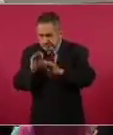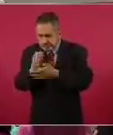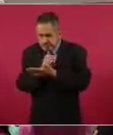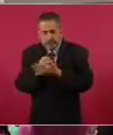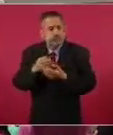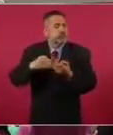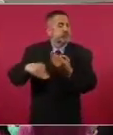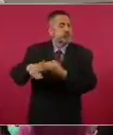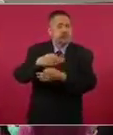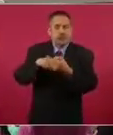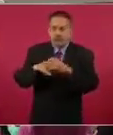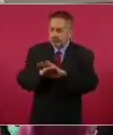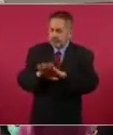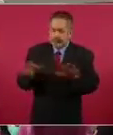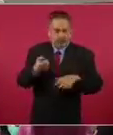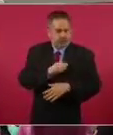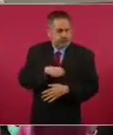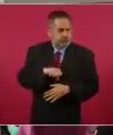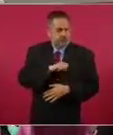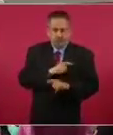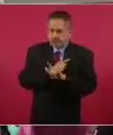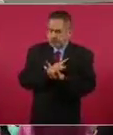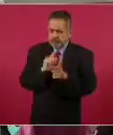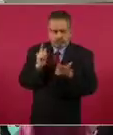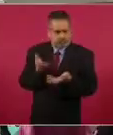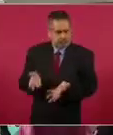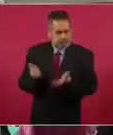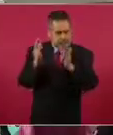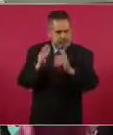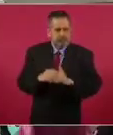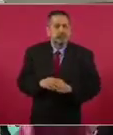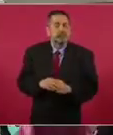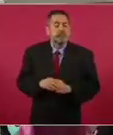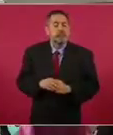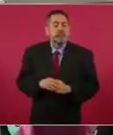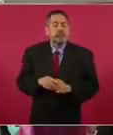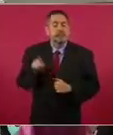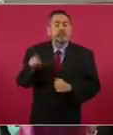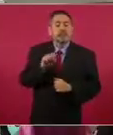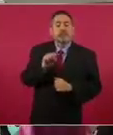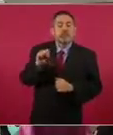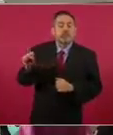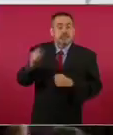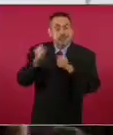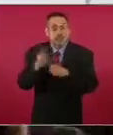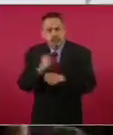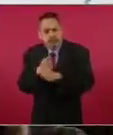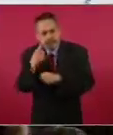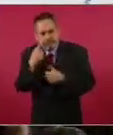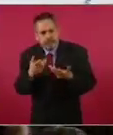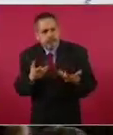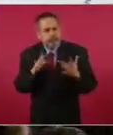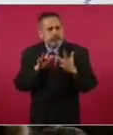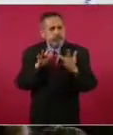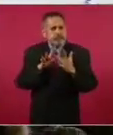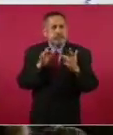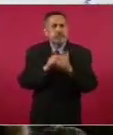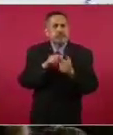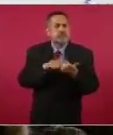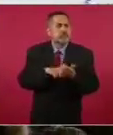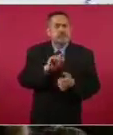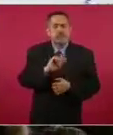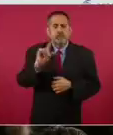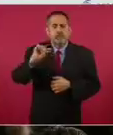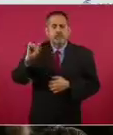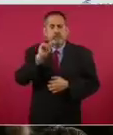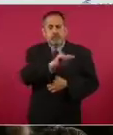todos fueron dados de alta. La Secretaría de Seguridad ha estado en coordinación con autoridades